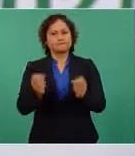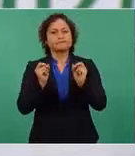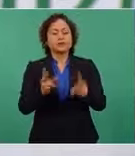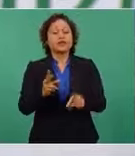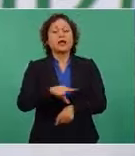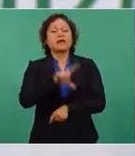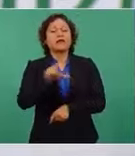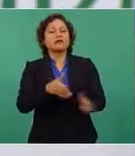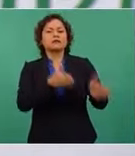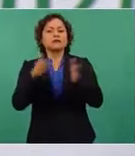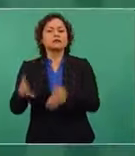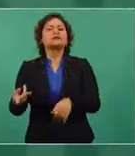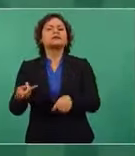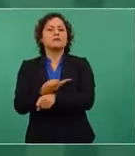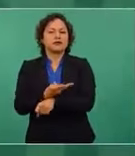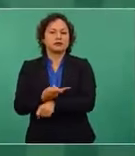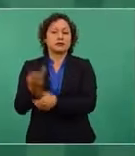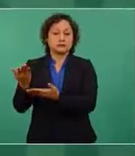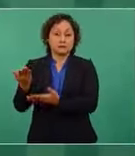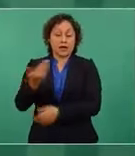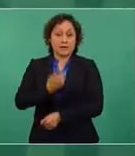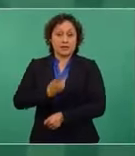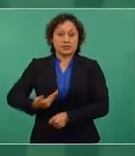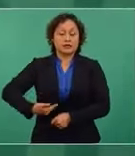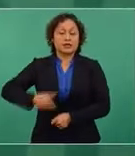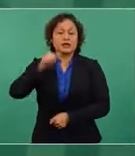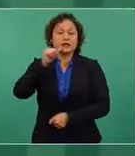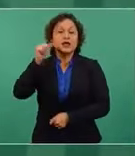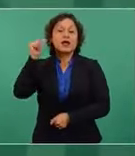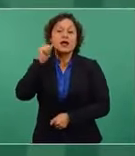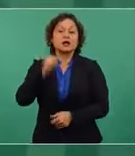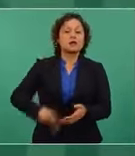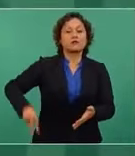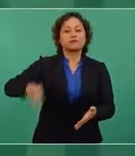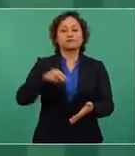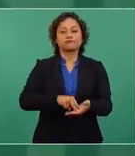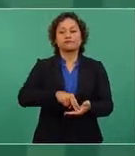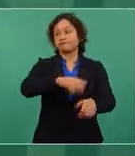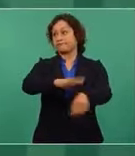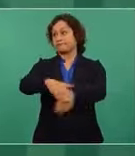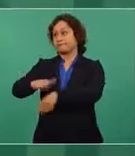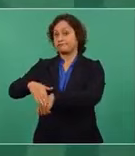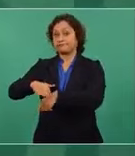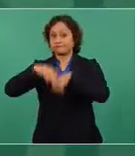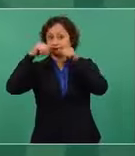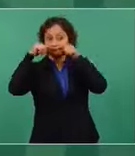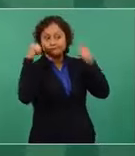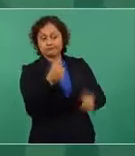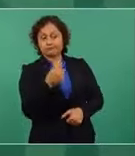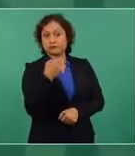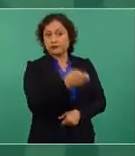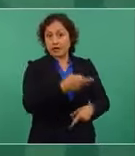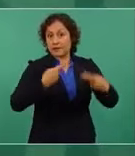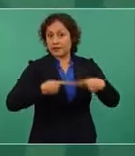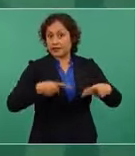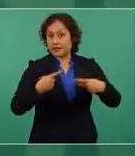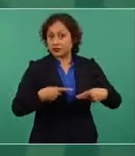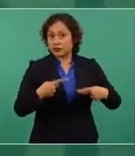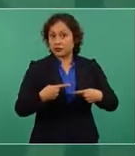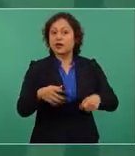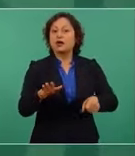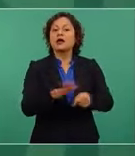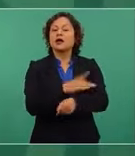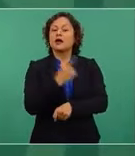el presidente, bueno, ocupémonos de 750 millones de personas, porque la apelación ética